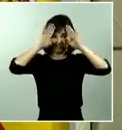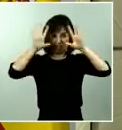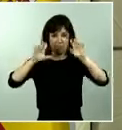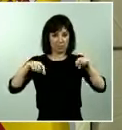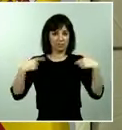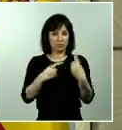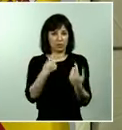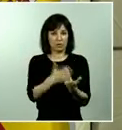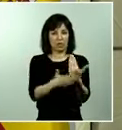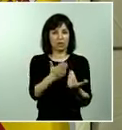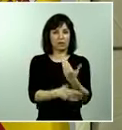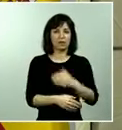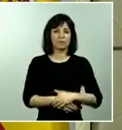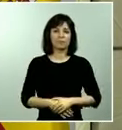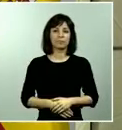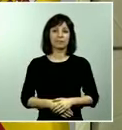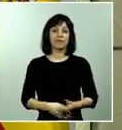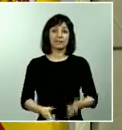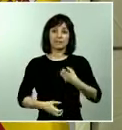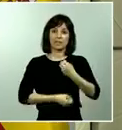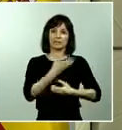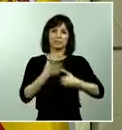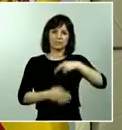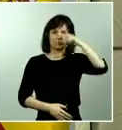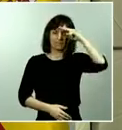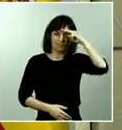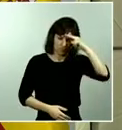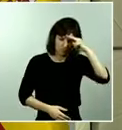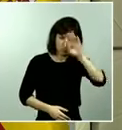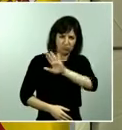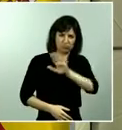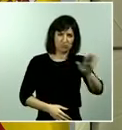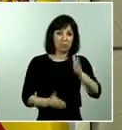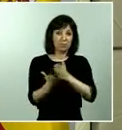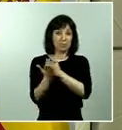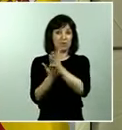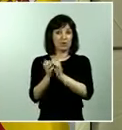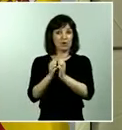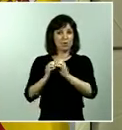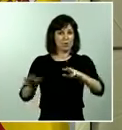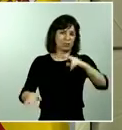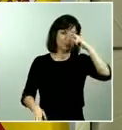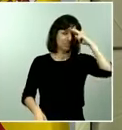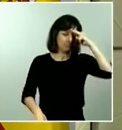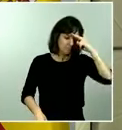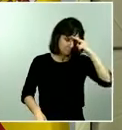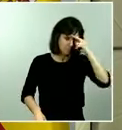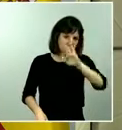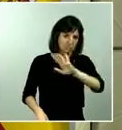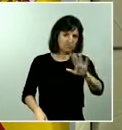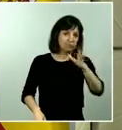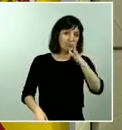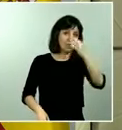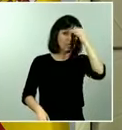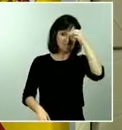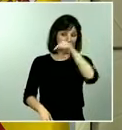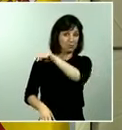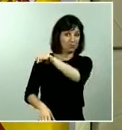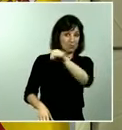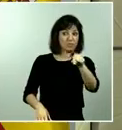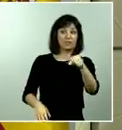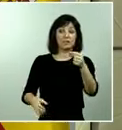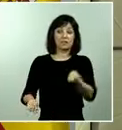expresión el respeto total a los medios de comunicación porque creemos que los medios de comunicación cuando transmiten información